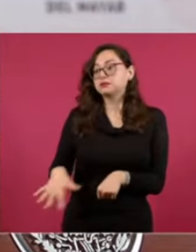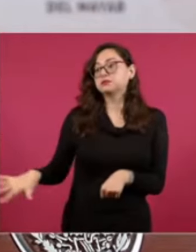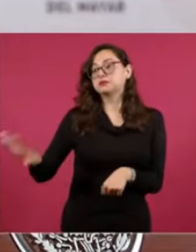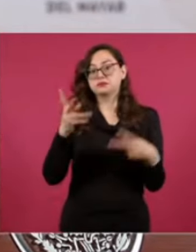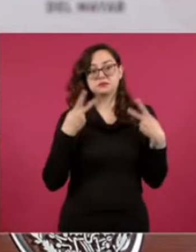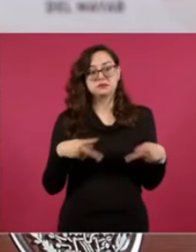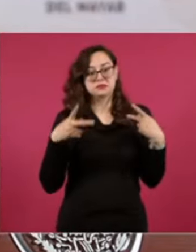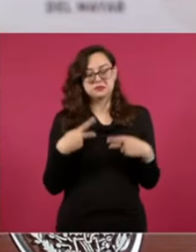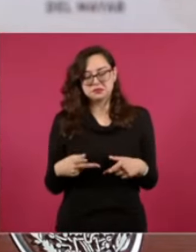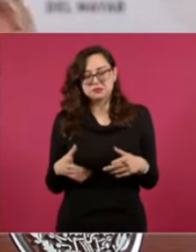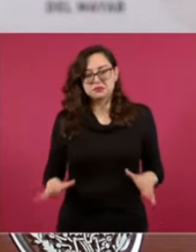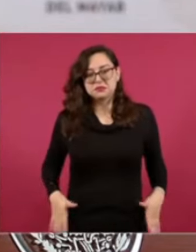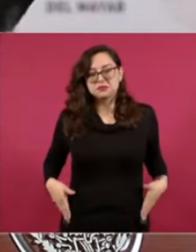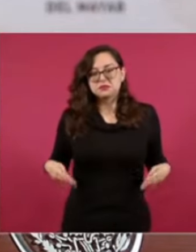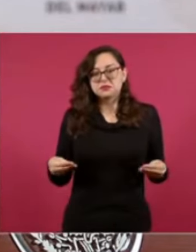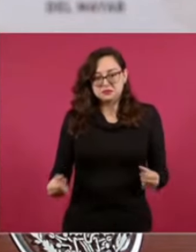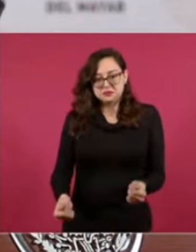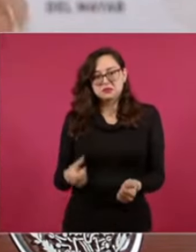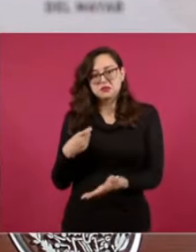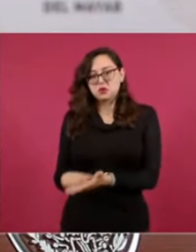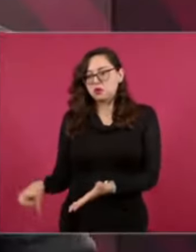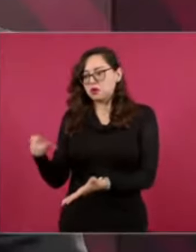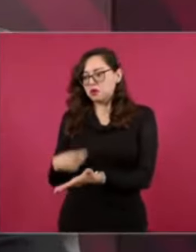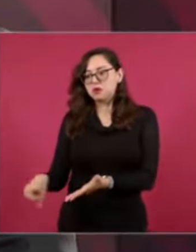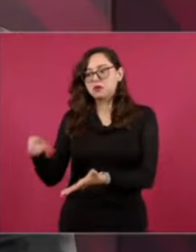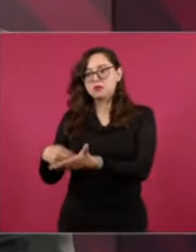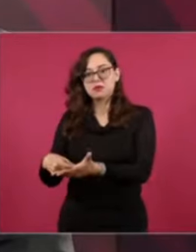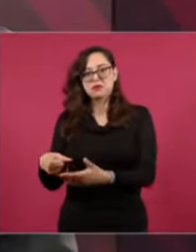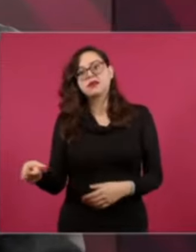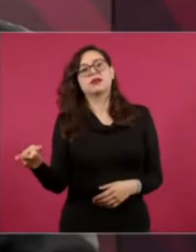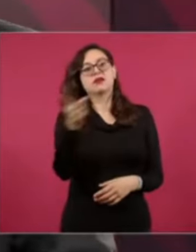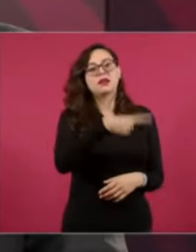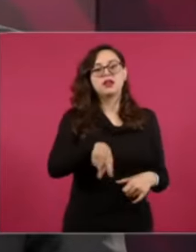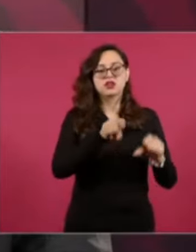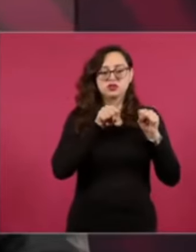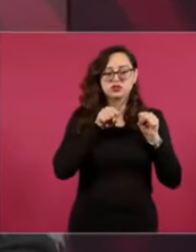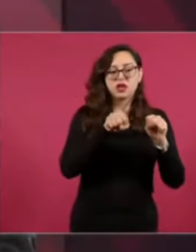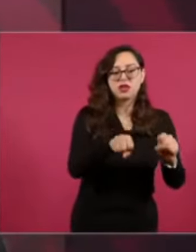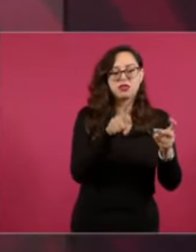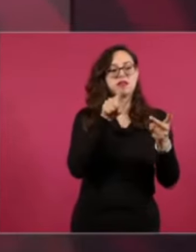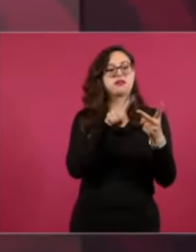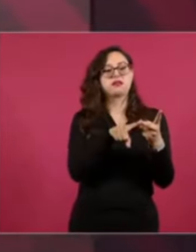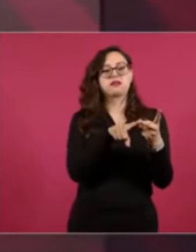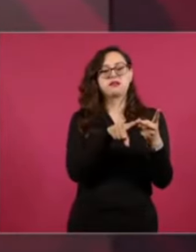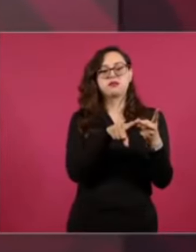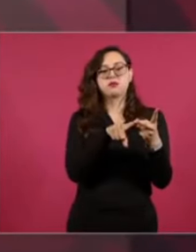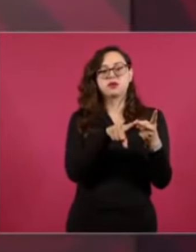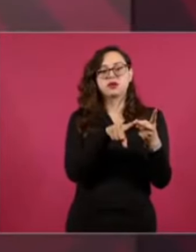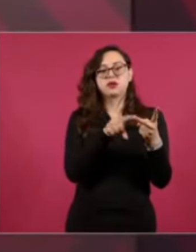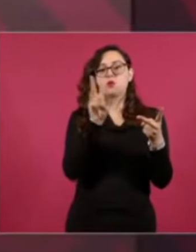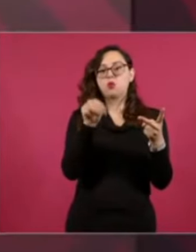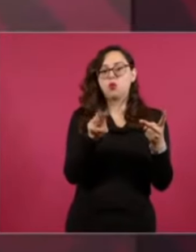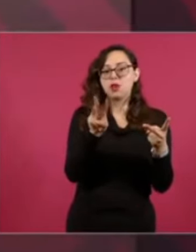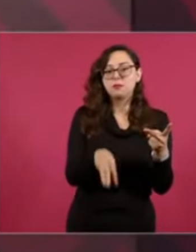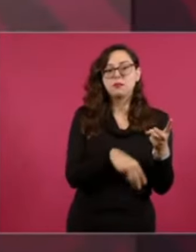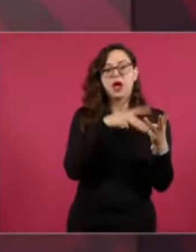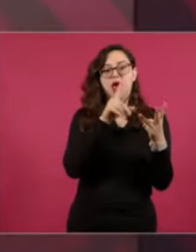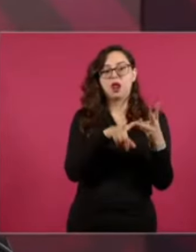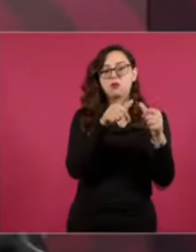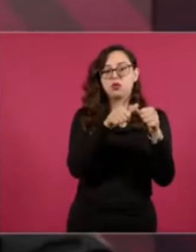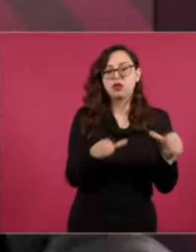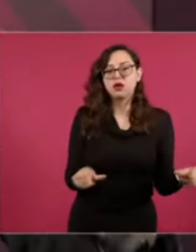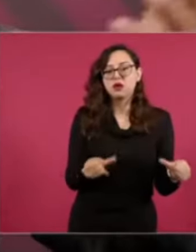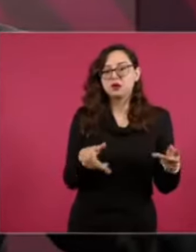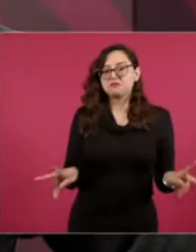comprar. Y. Vende más. Chedrao. ¿Cómo se llama? Walmart. Bodega